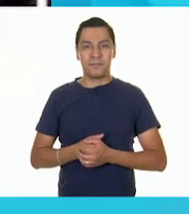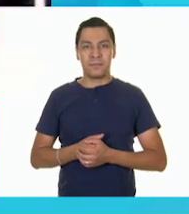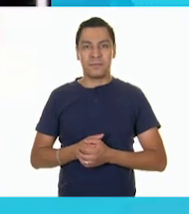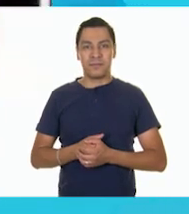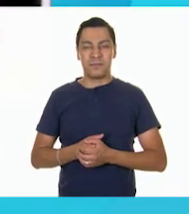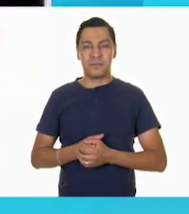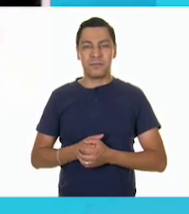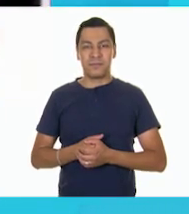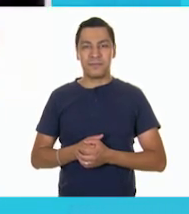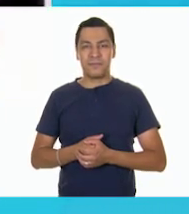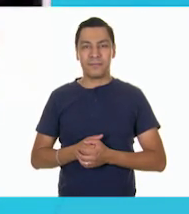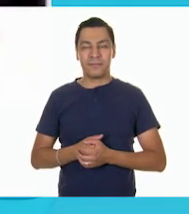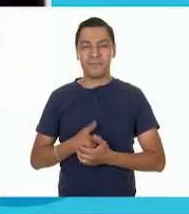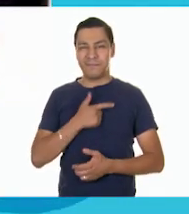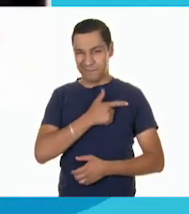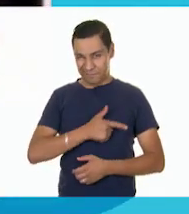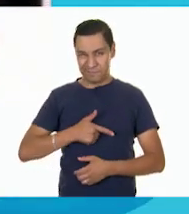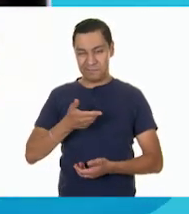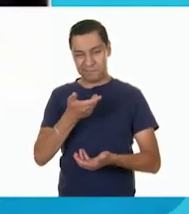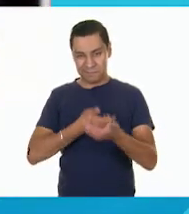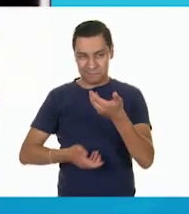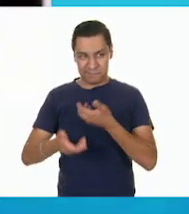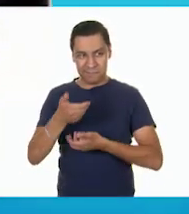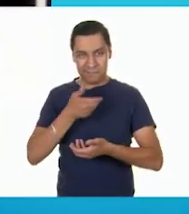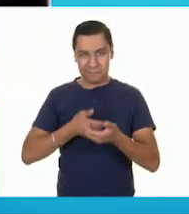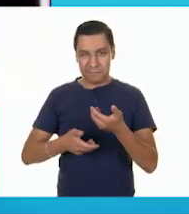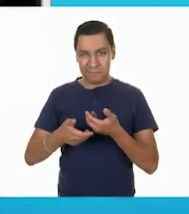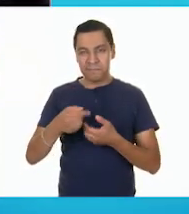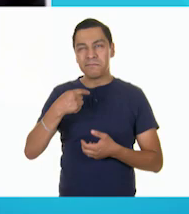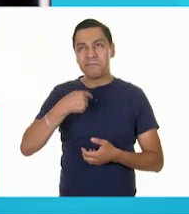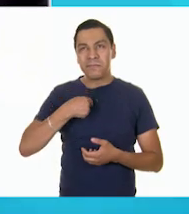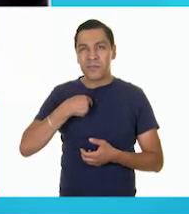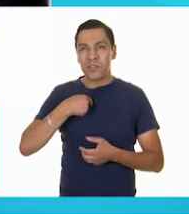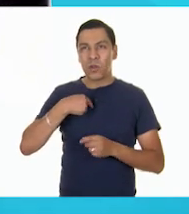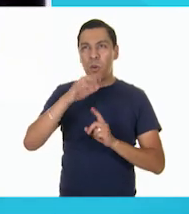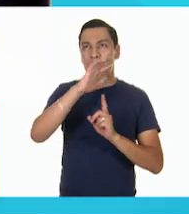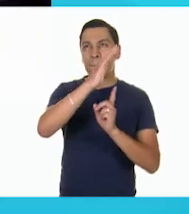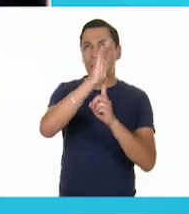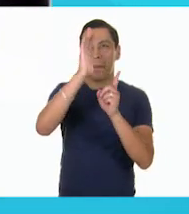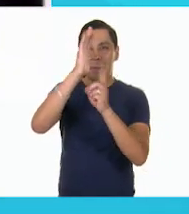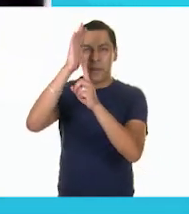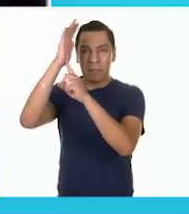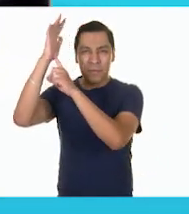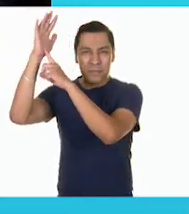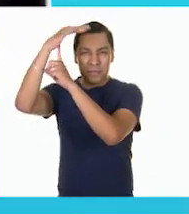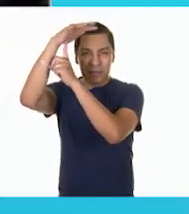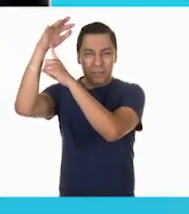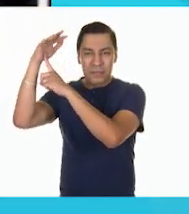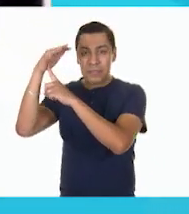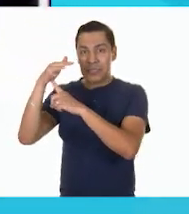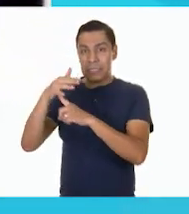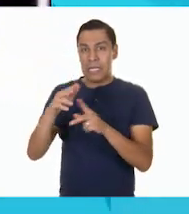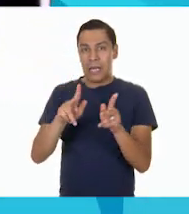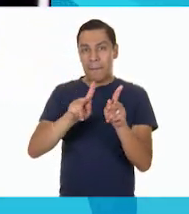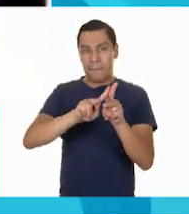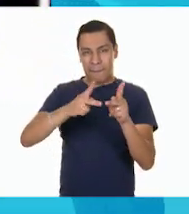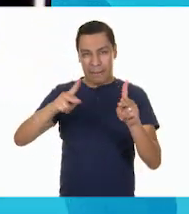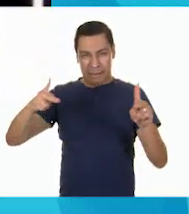Me gustaría compartir lo que pienso de volar un papalote en la playa.